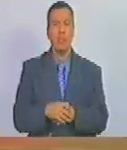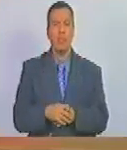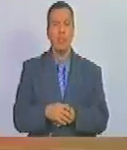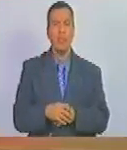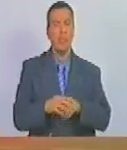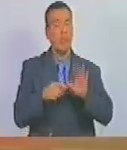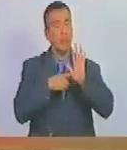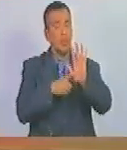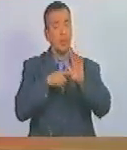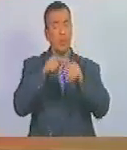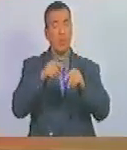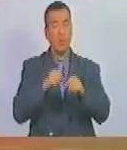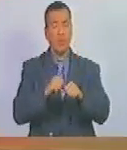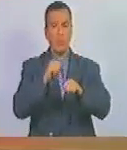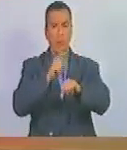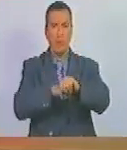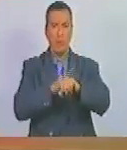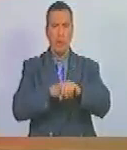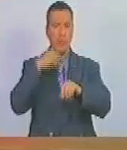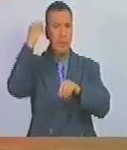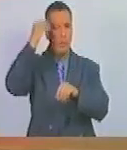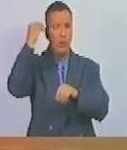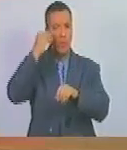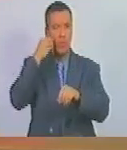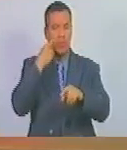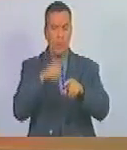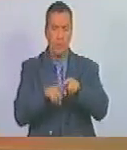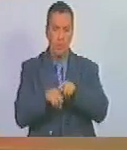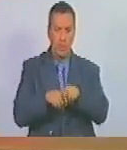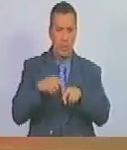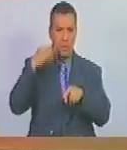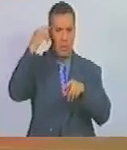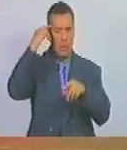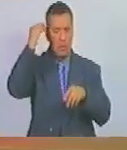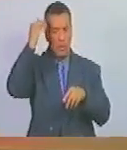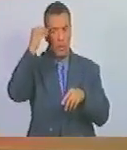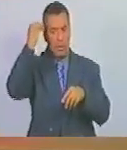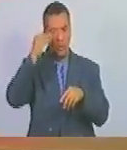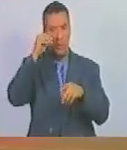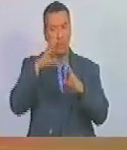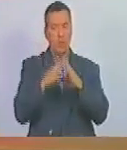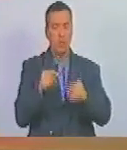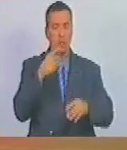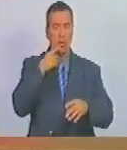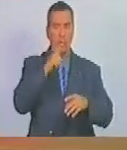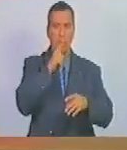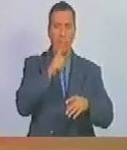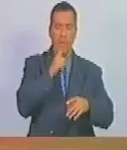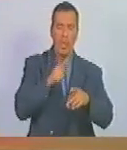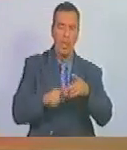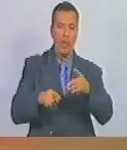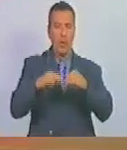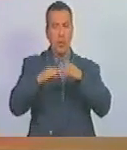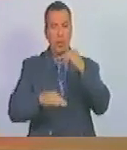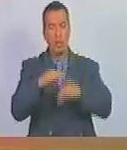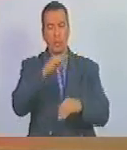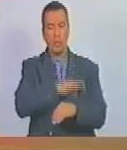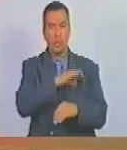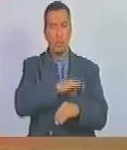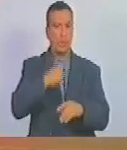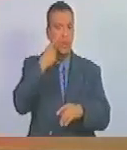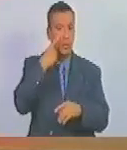demostrando desde temprana edad un pensamiento crítico y analítico sobre las injusticias y desigualdad social